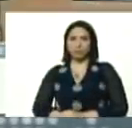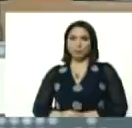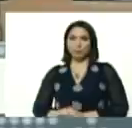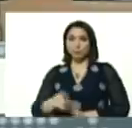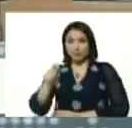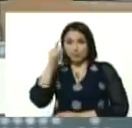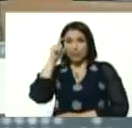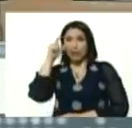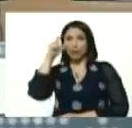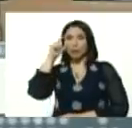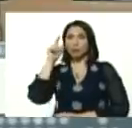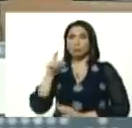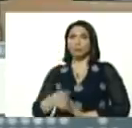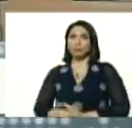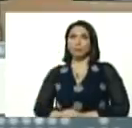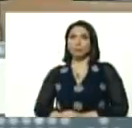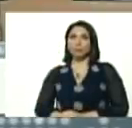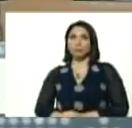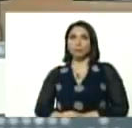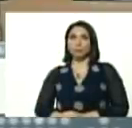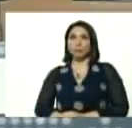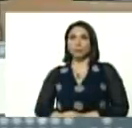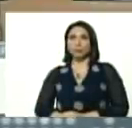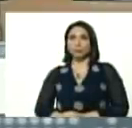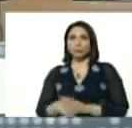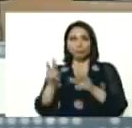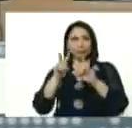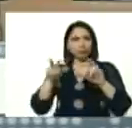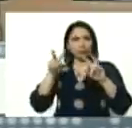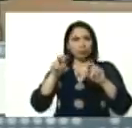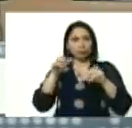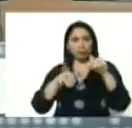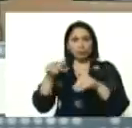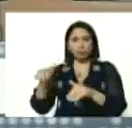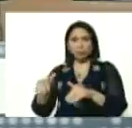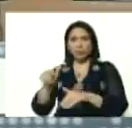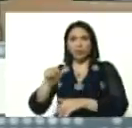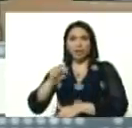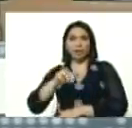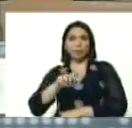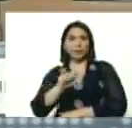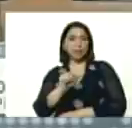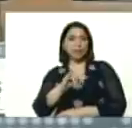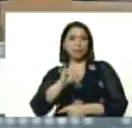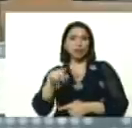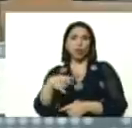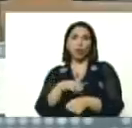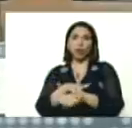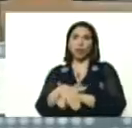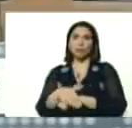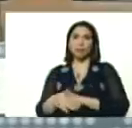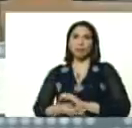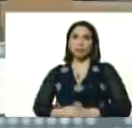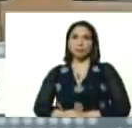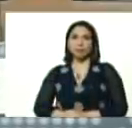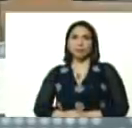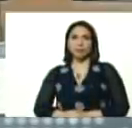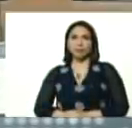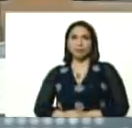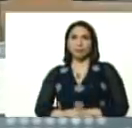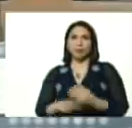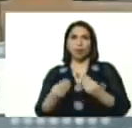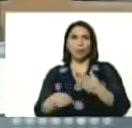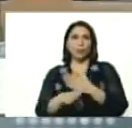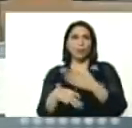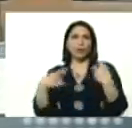Tania, y los expertos electorales, Amelías, Jorge Rodríguez, cómo va a